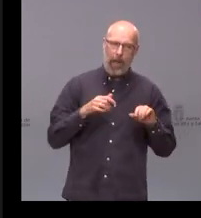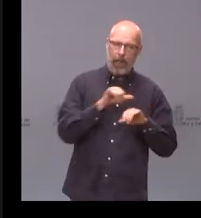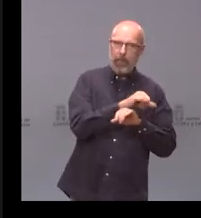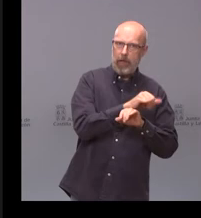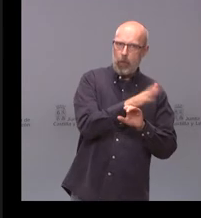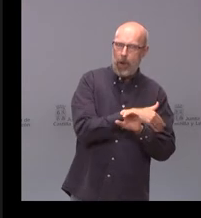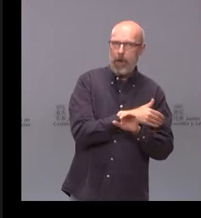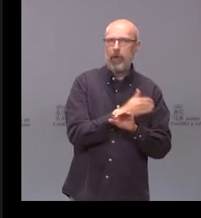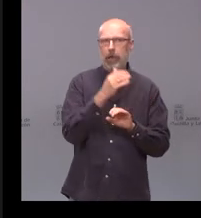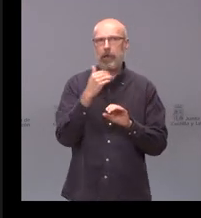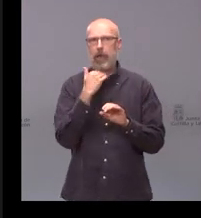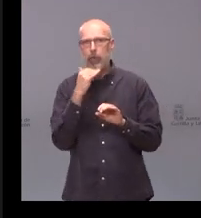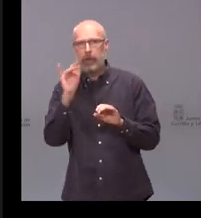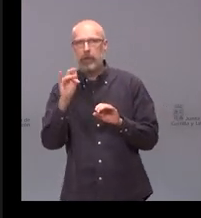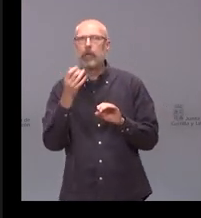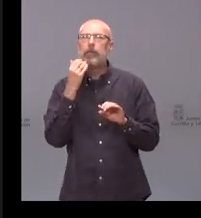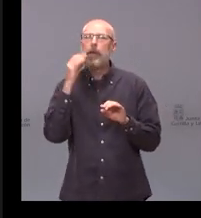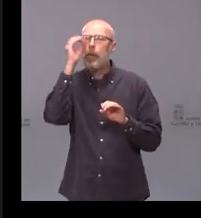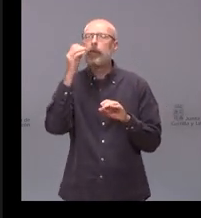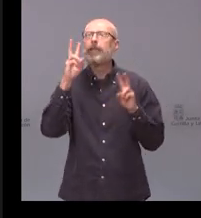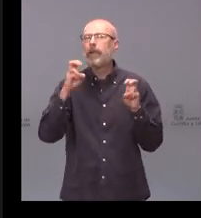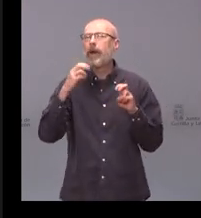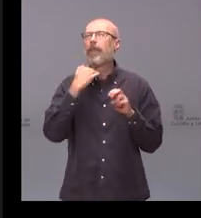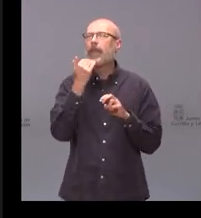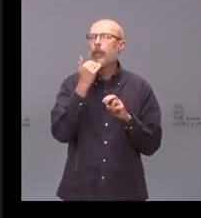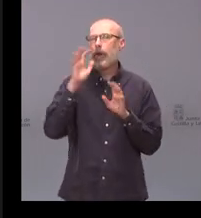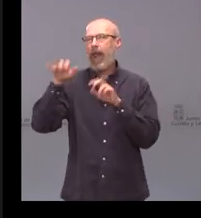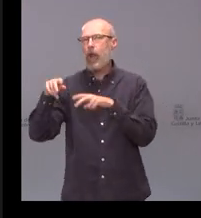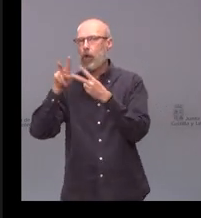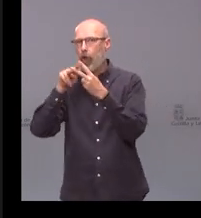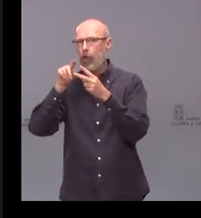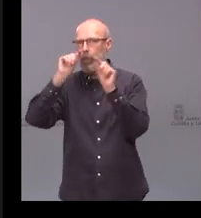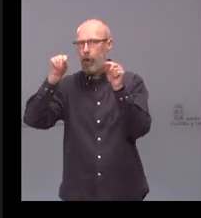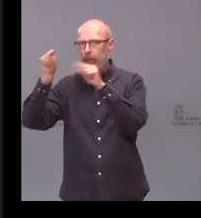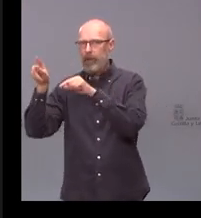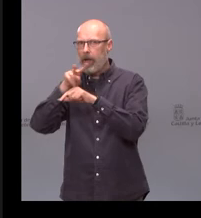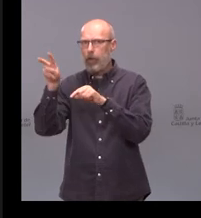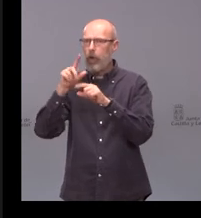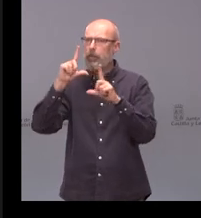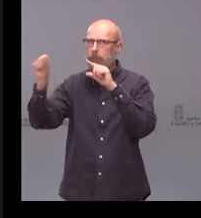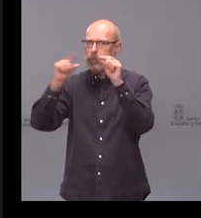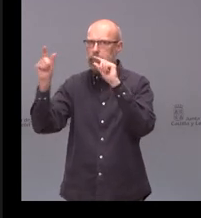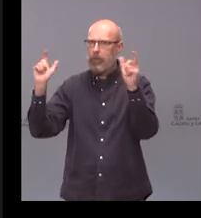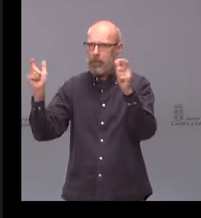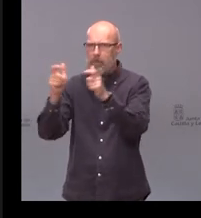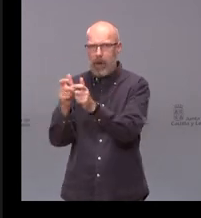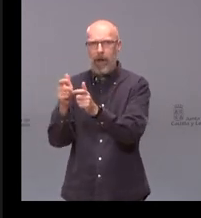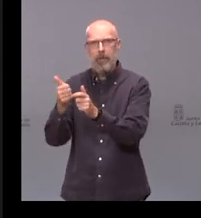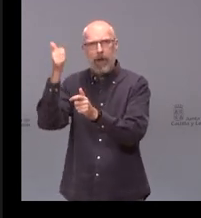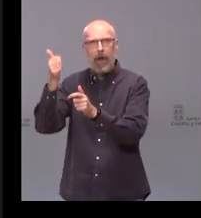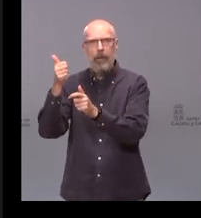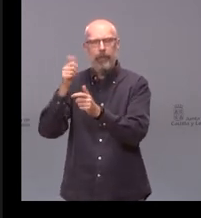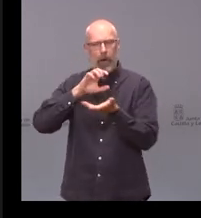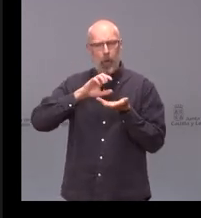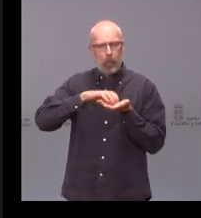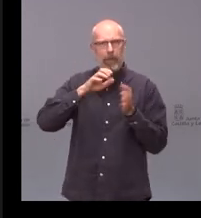su valoración sobre que bueno Zamora y León sigan siendo las provincias que cada año pierden más población y no sé si la Junta tiene previsto pues no sé aplicar algún